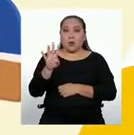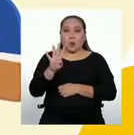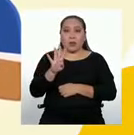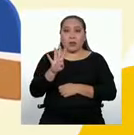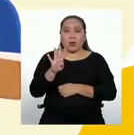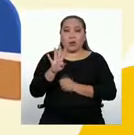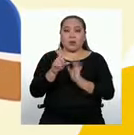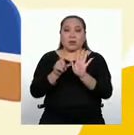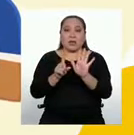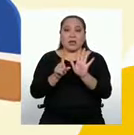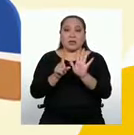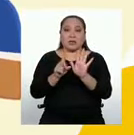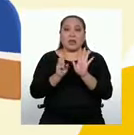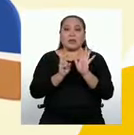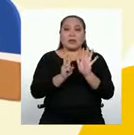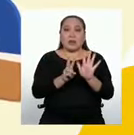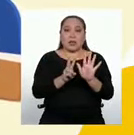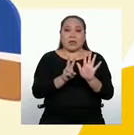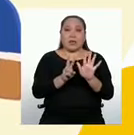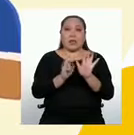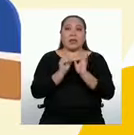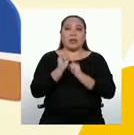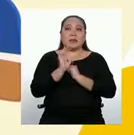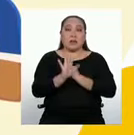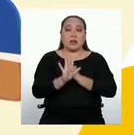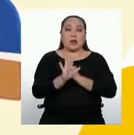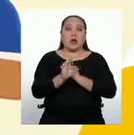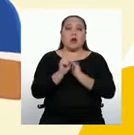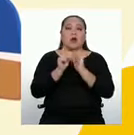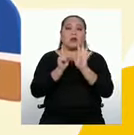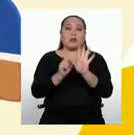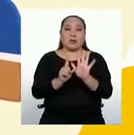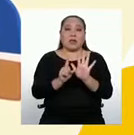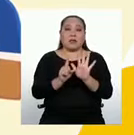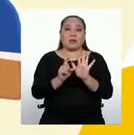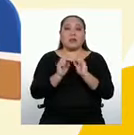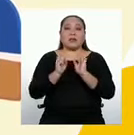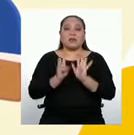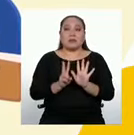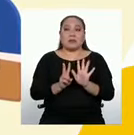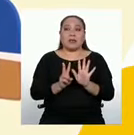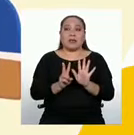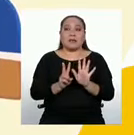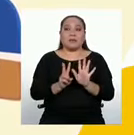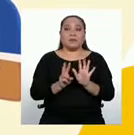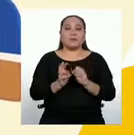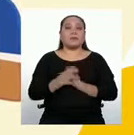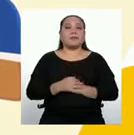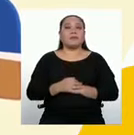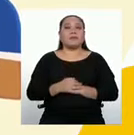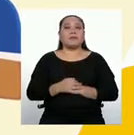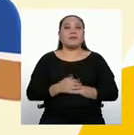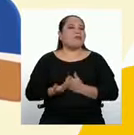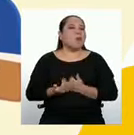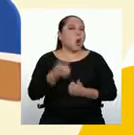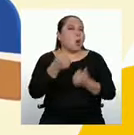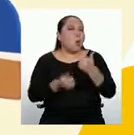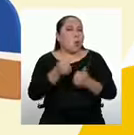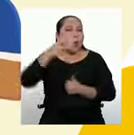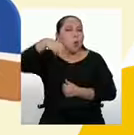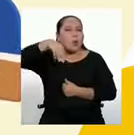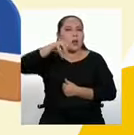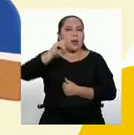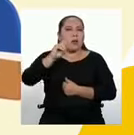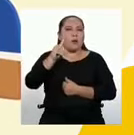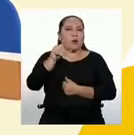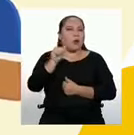4, 6, 7, 5, 6 y 7? ¿Cuál sería la